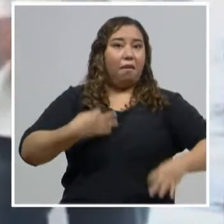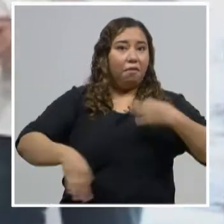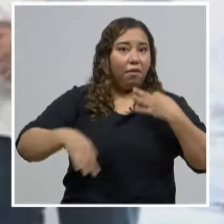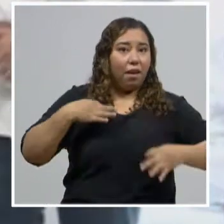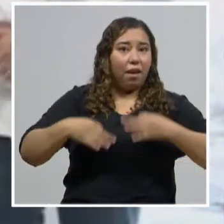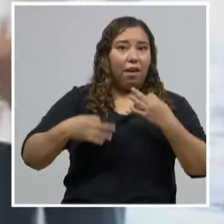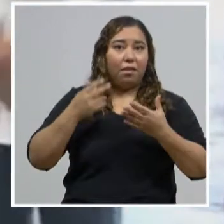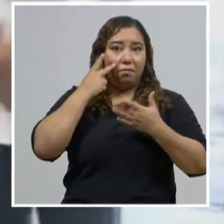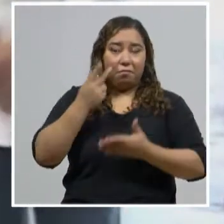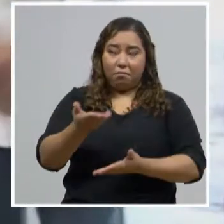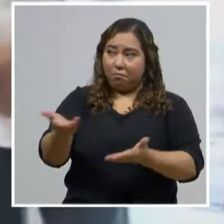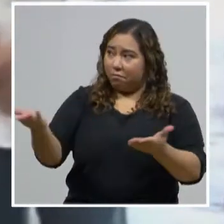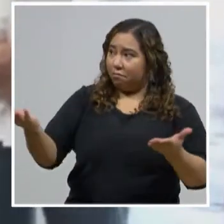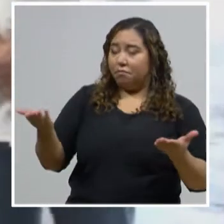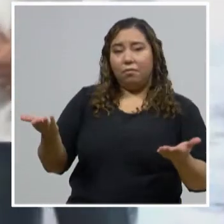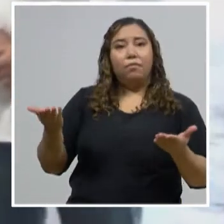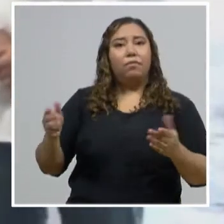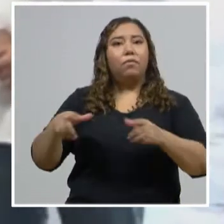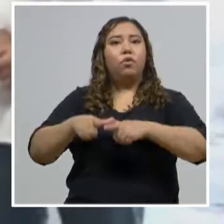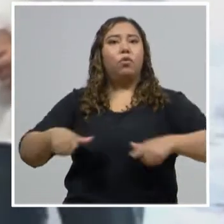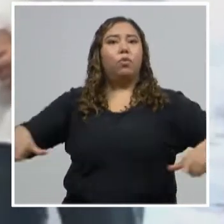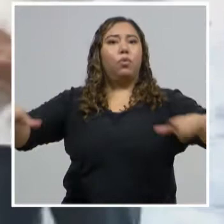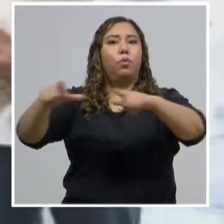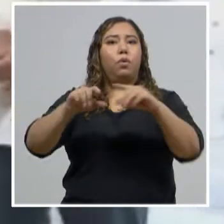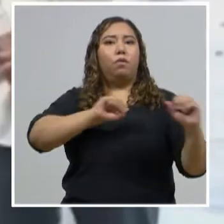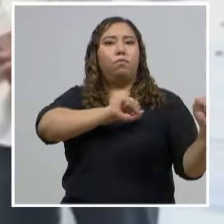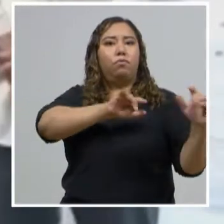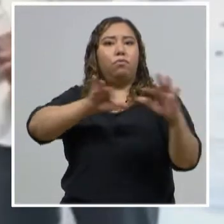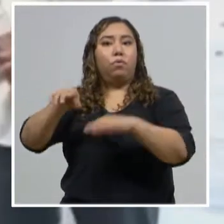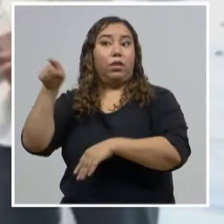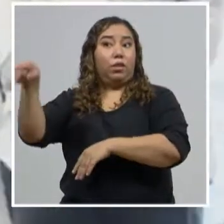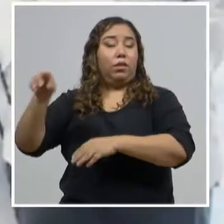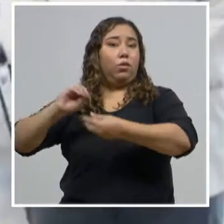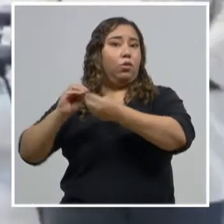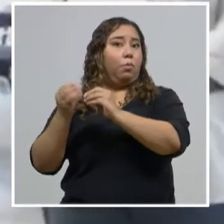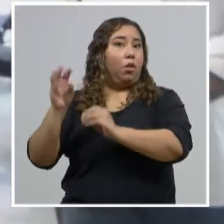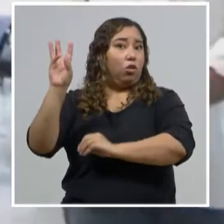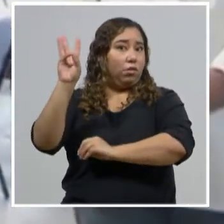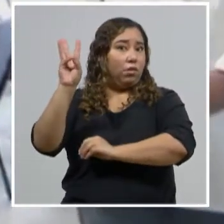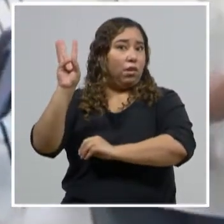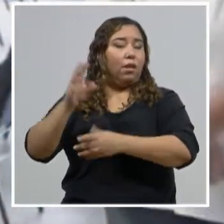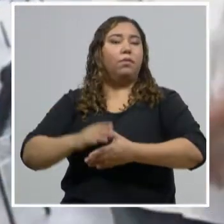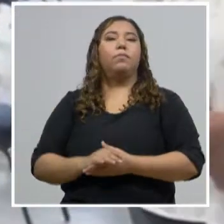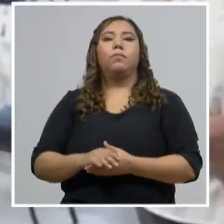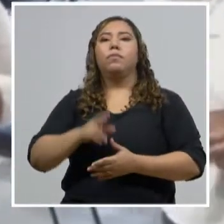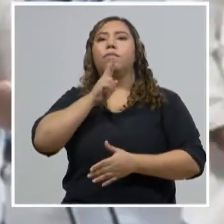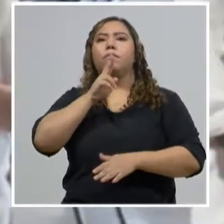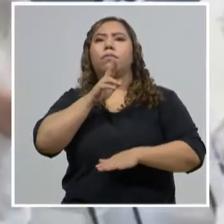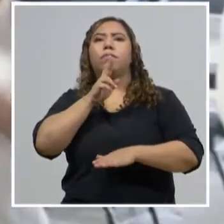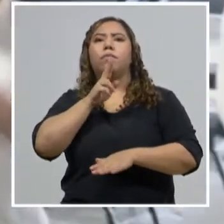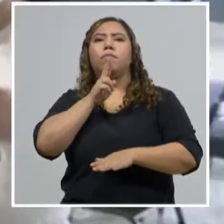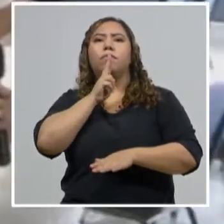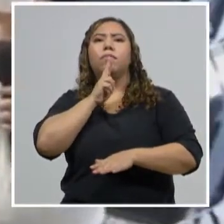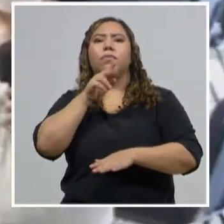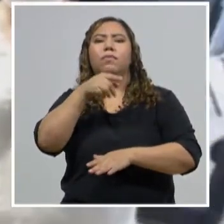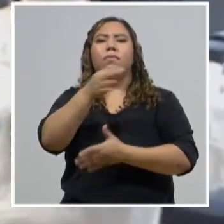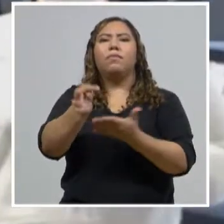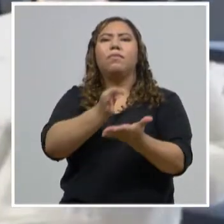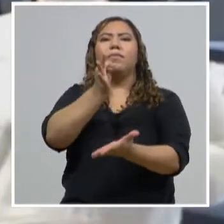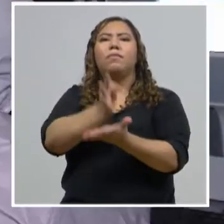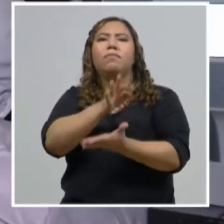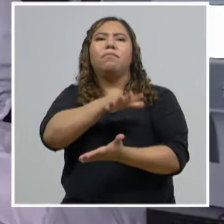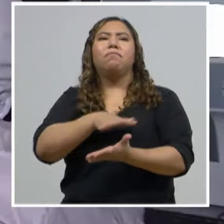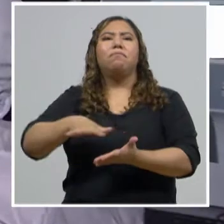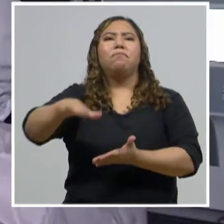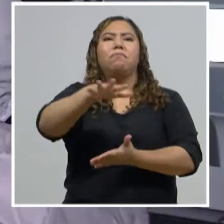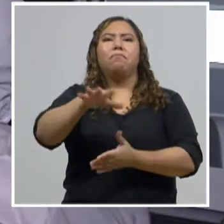sexto centro de traje aquí en la ciudad capital, que viene a sumarse a esa atención que ya se está dando en diferentes puntos de la